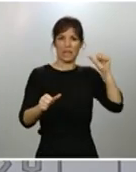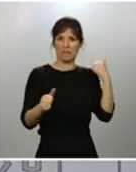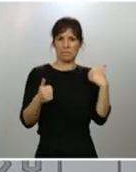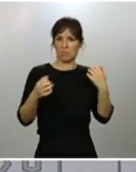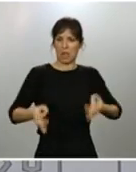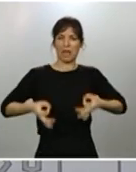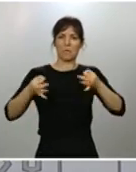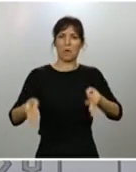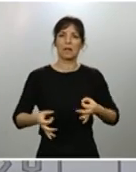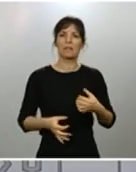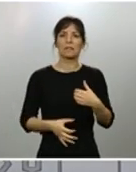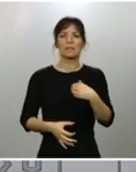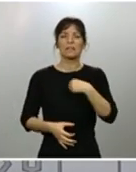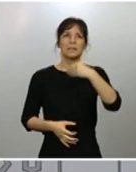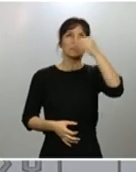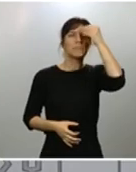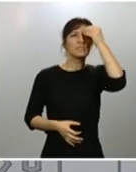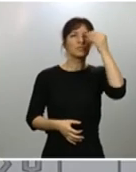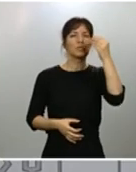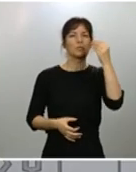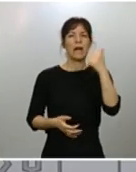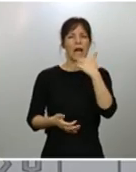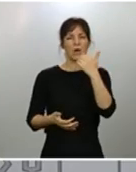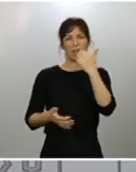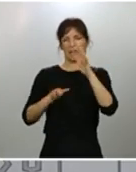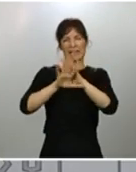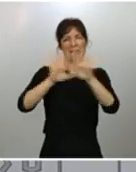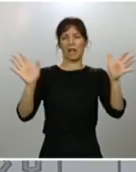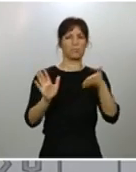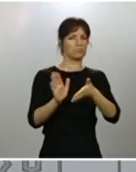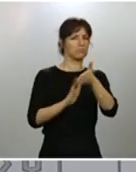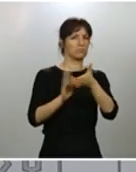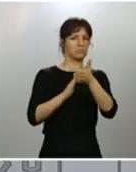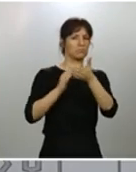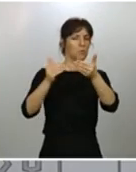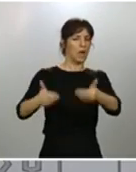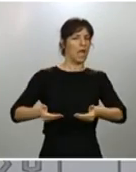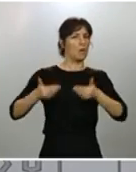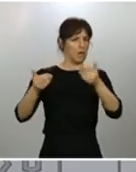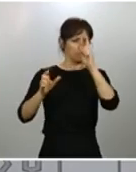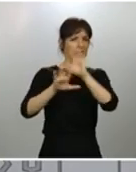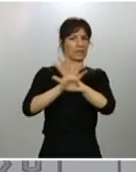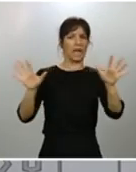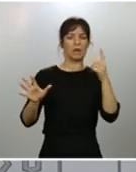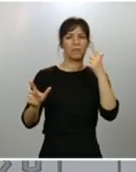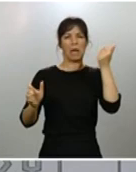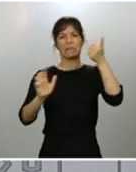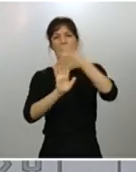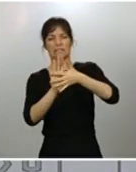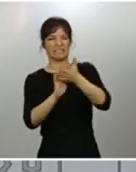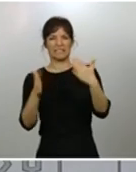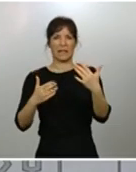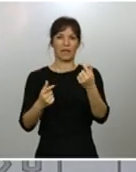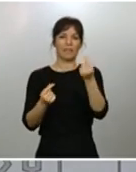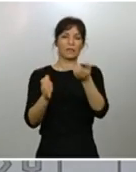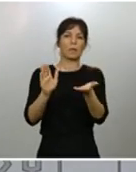tenemos muchas dudas en las tendencias y por lo tanto no tiene mayor discusión si los datos suben o bajan un poco.